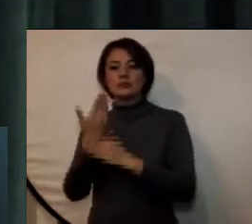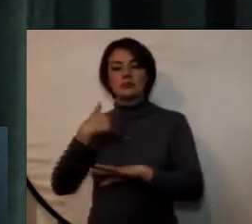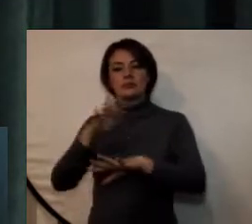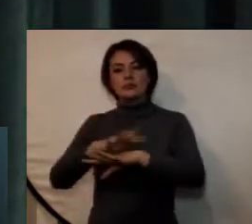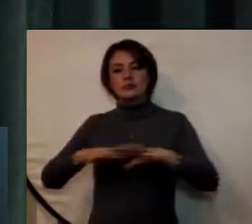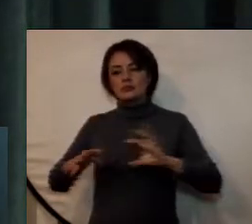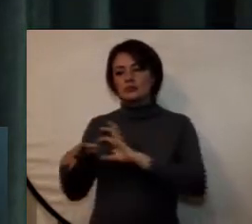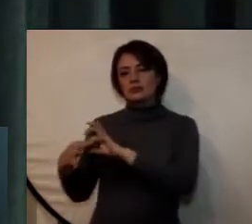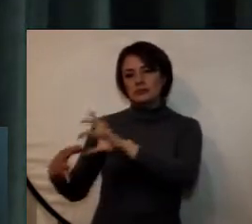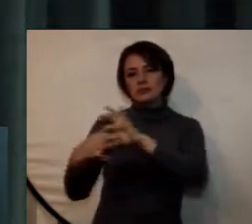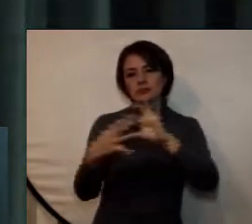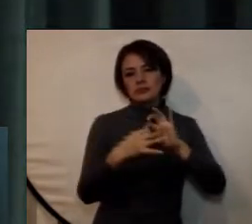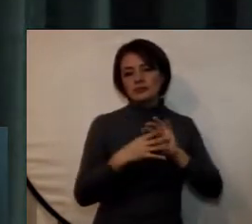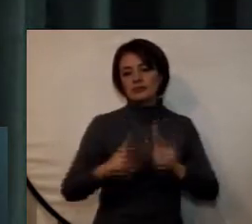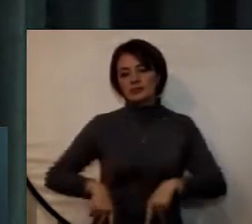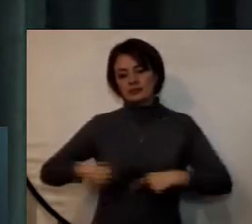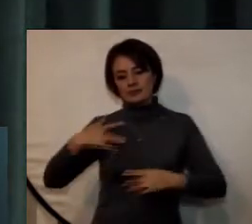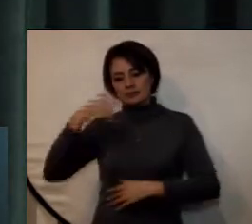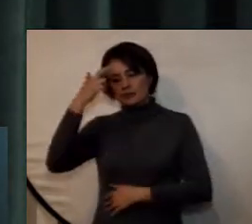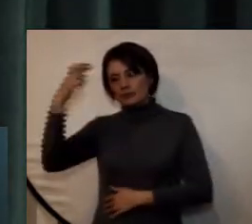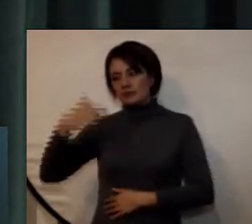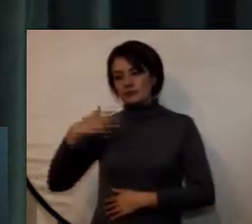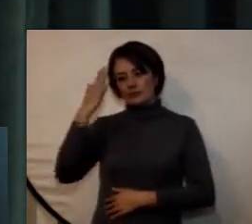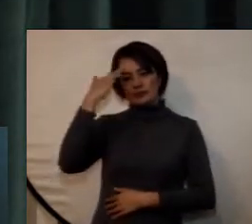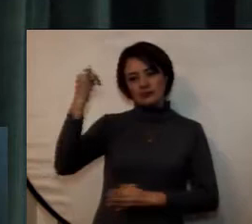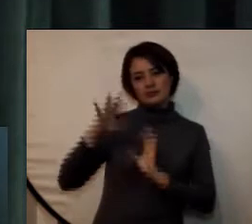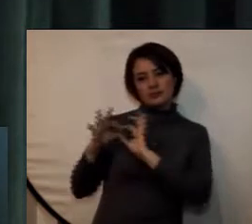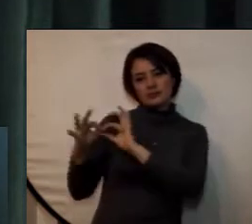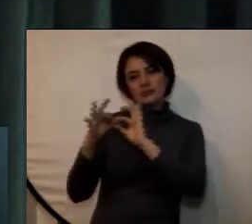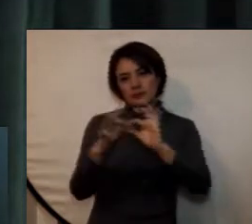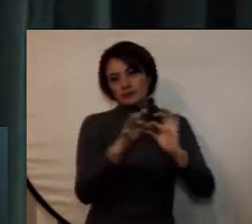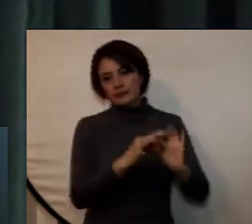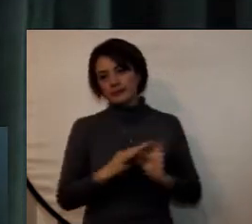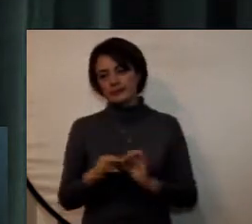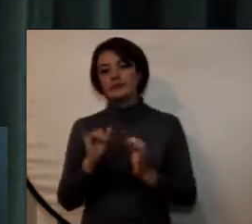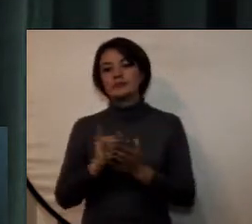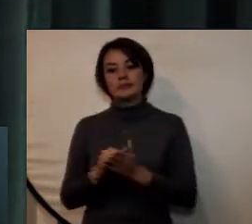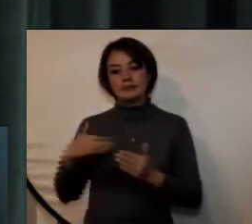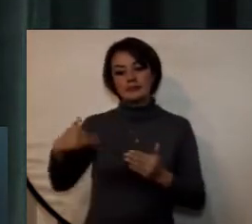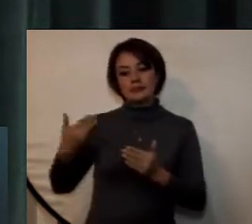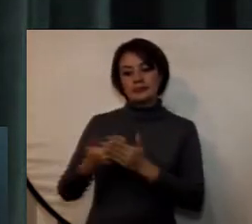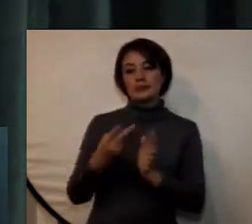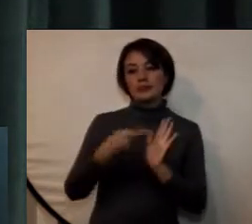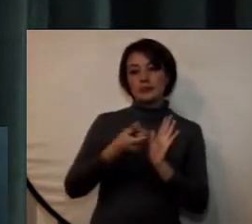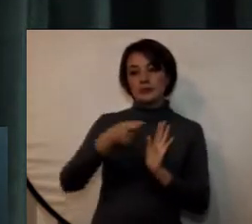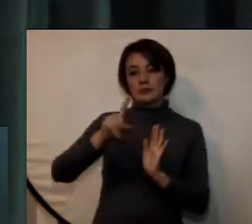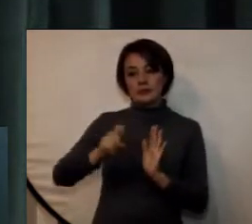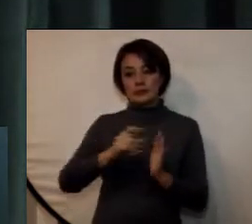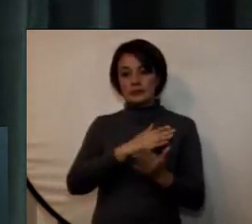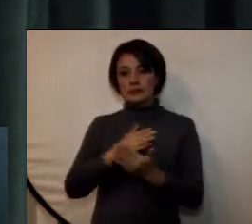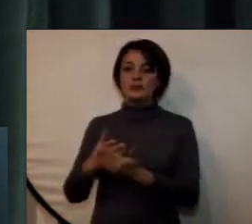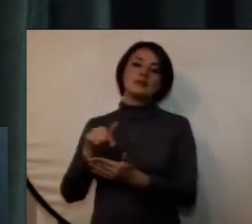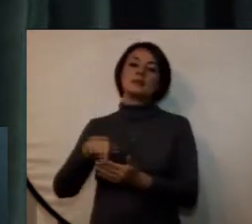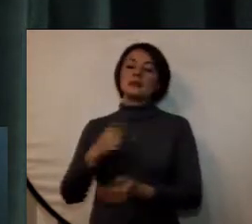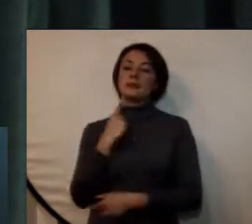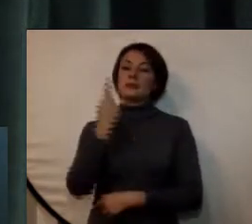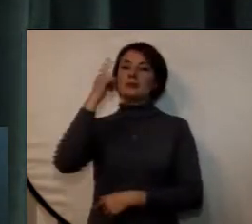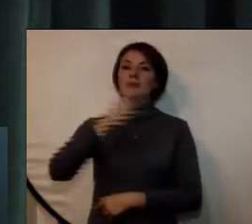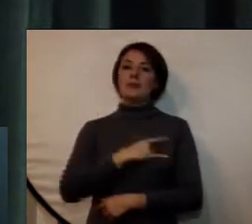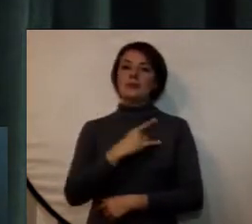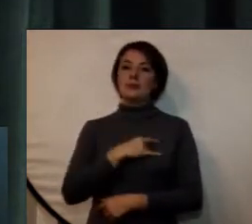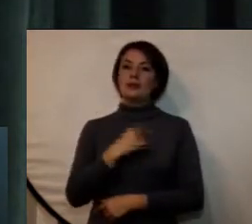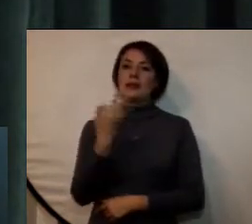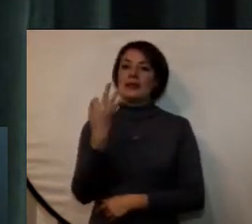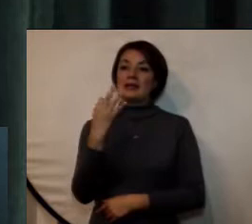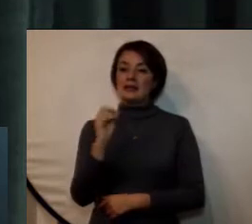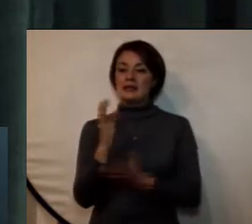y conexiones en la vida profesional y académica así durante el 2016 por primera vez en la universidad viajaron 30